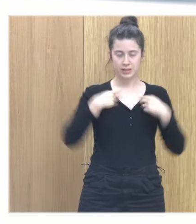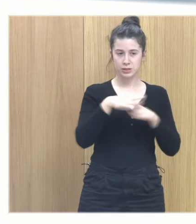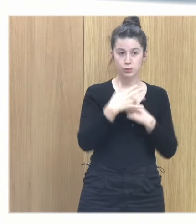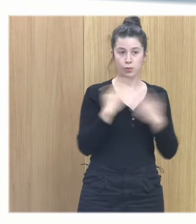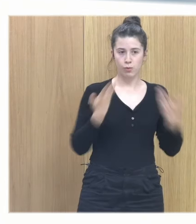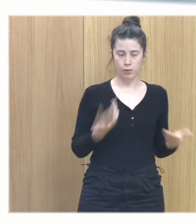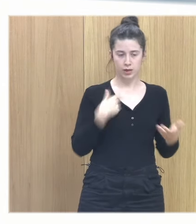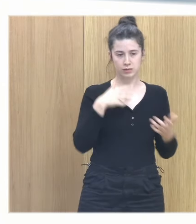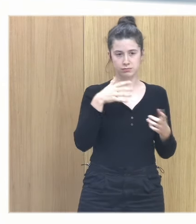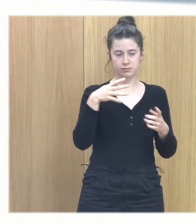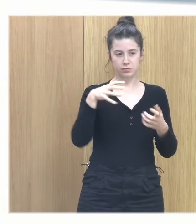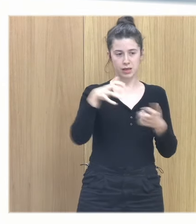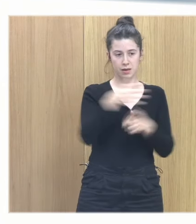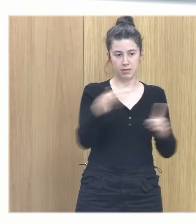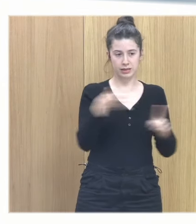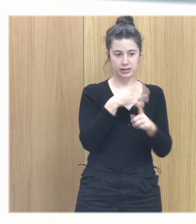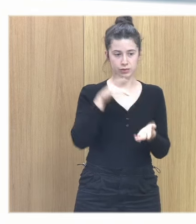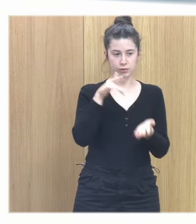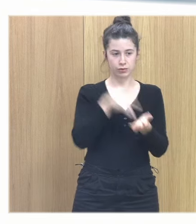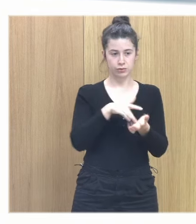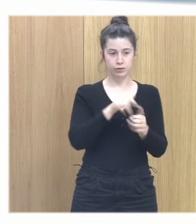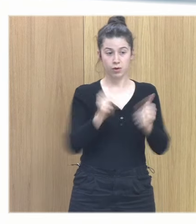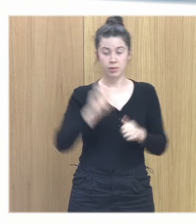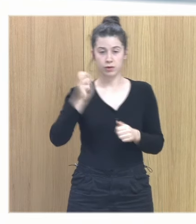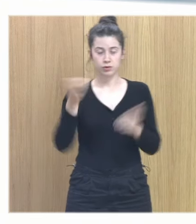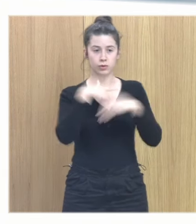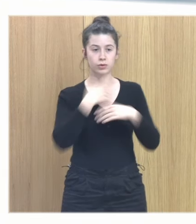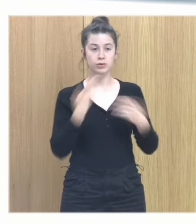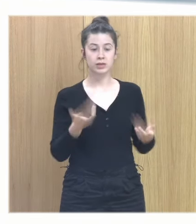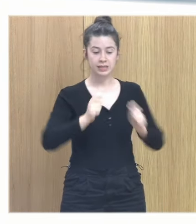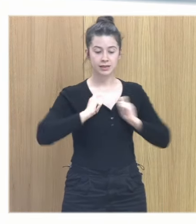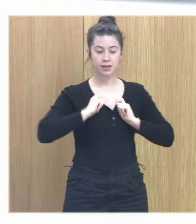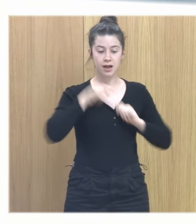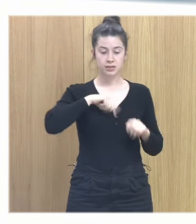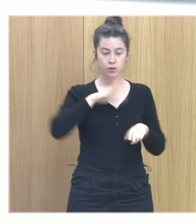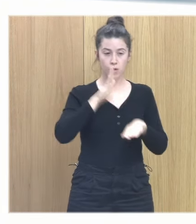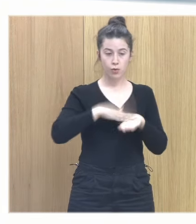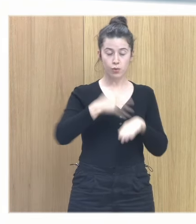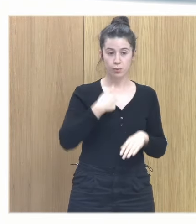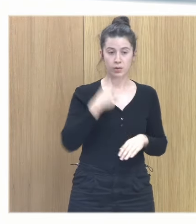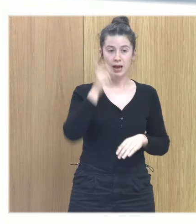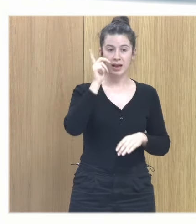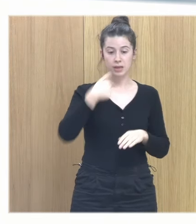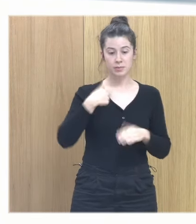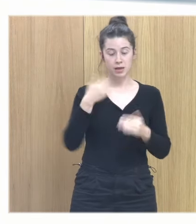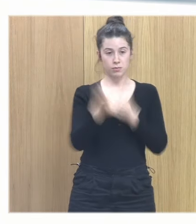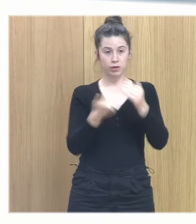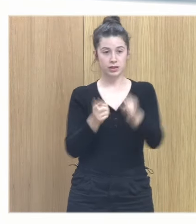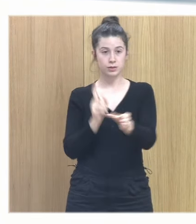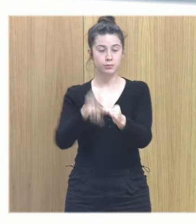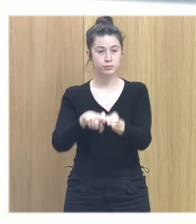maltrato. Y, por lo tanto, le va a producir una vivencia de culpa y una sensación de haber participado en el proceso